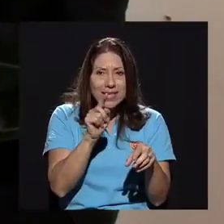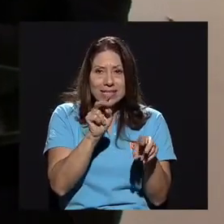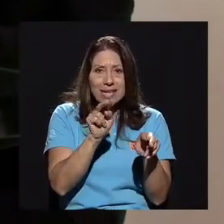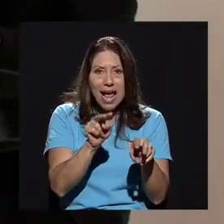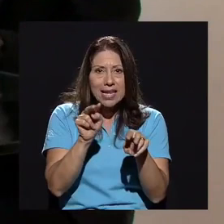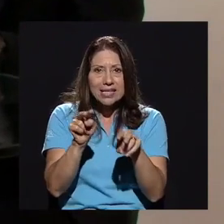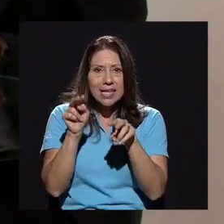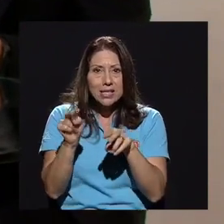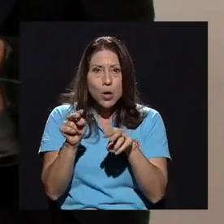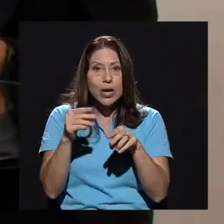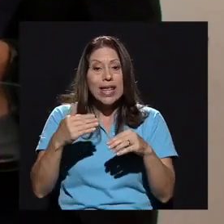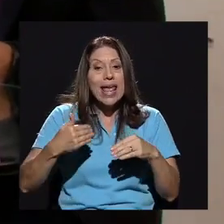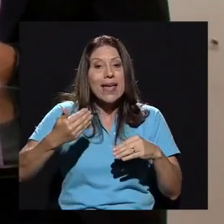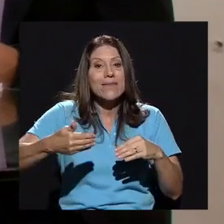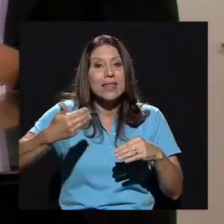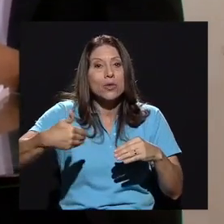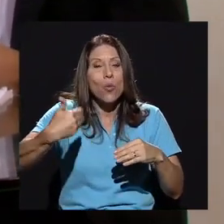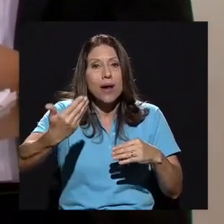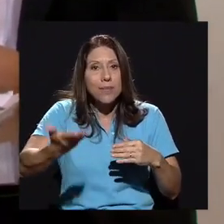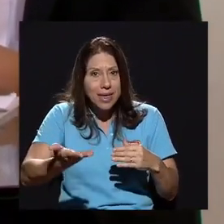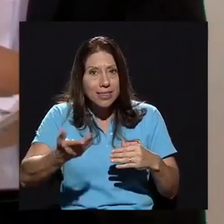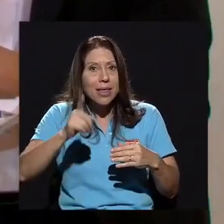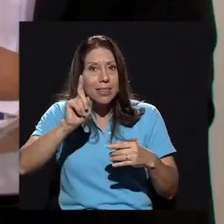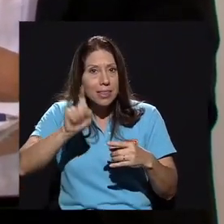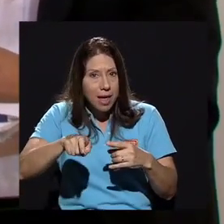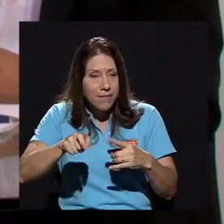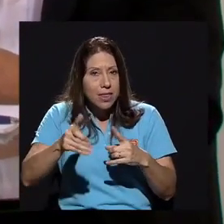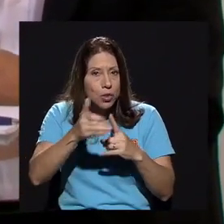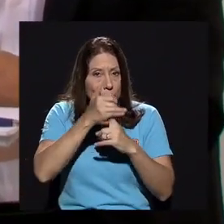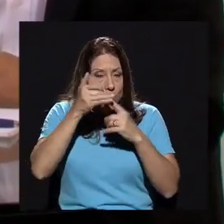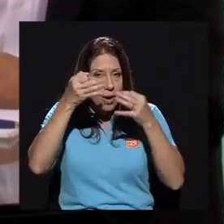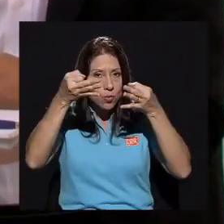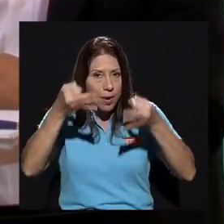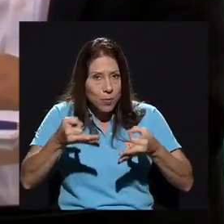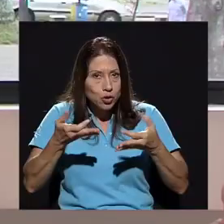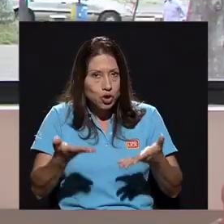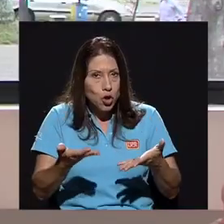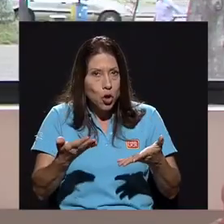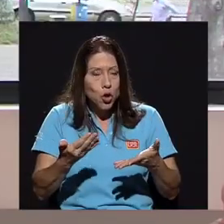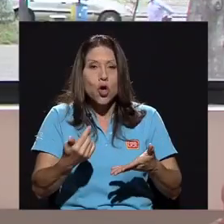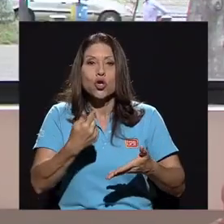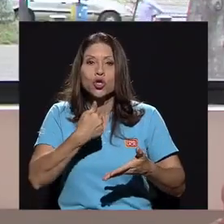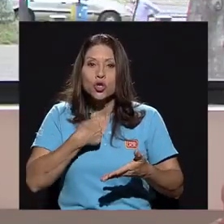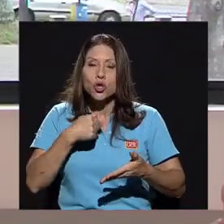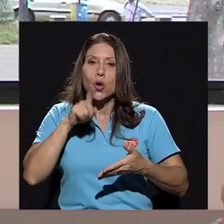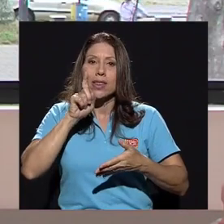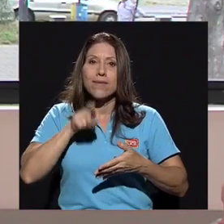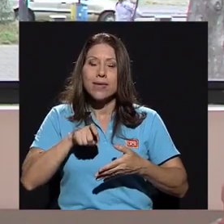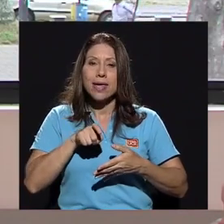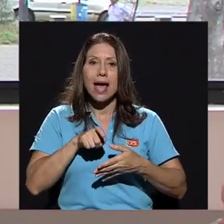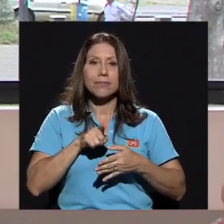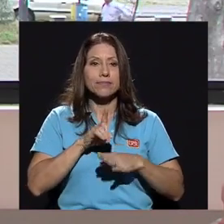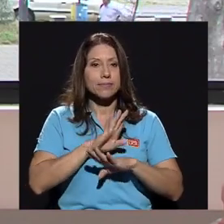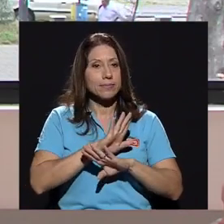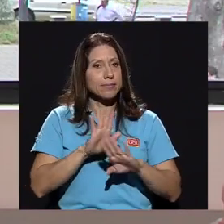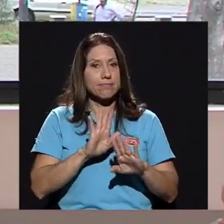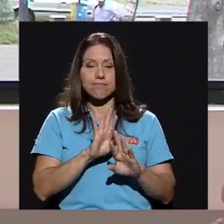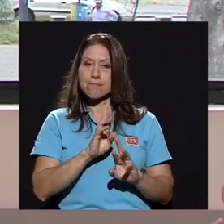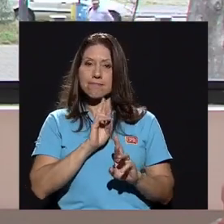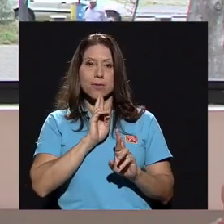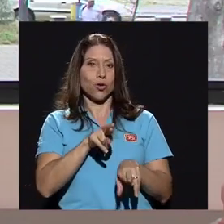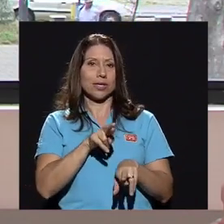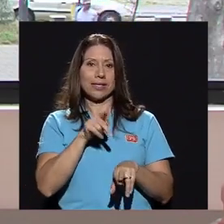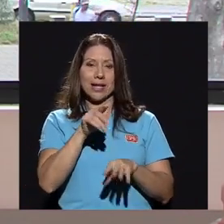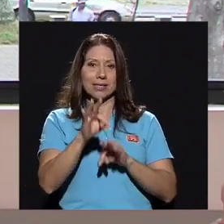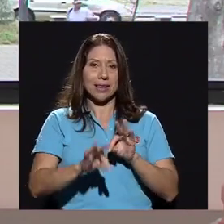eventualmente va a tener que tomar una posición, yo me debía de abstener de contestar este